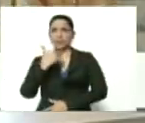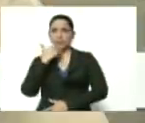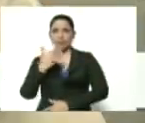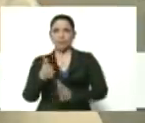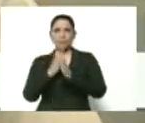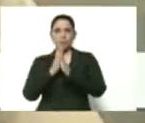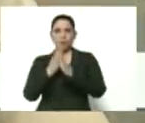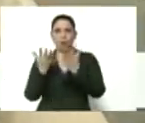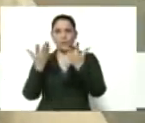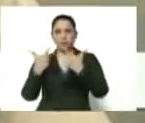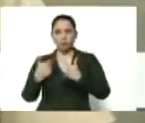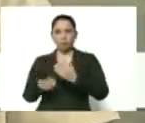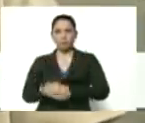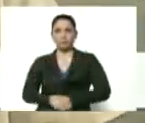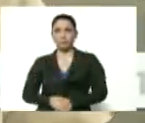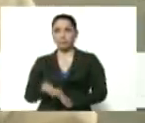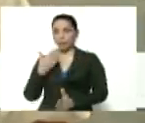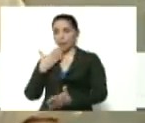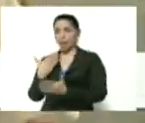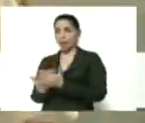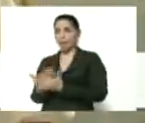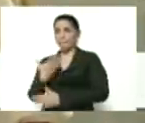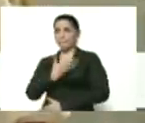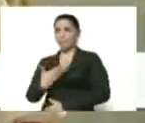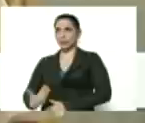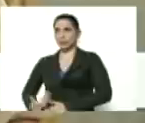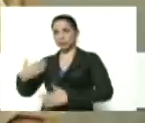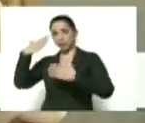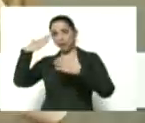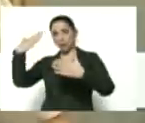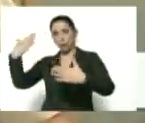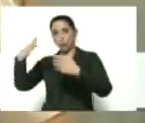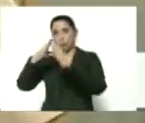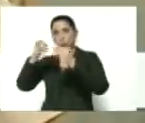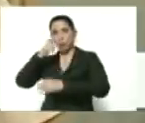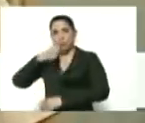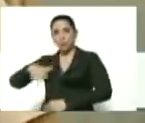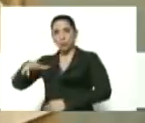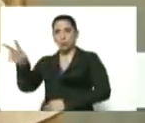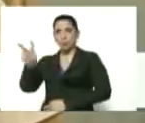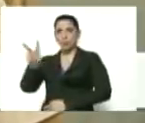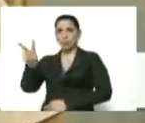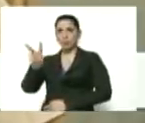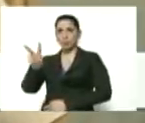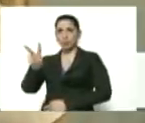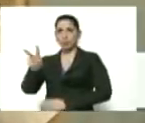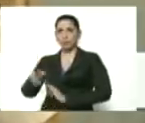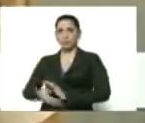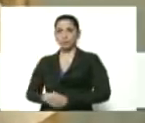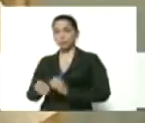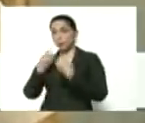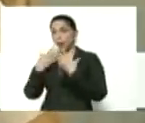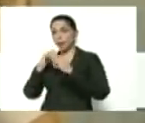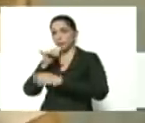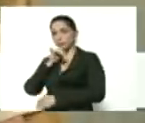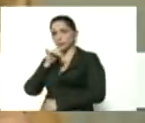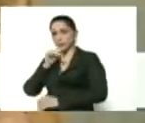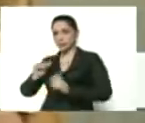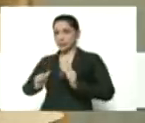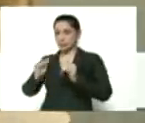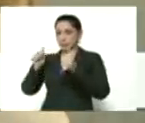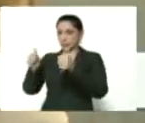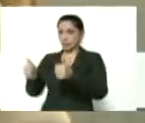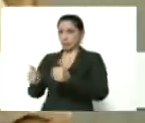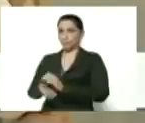por favor. Gracias, compañero presidente. Un saludo a todo el pueblo de Venezuela. Bueno, el parte, debemos iniciarlo con